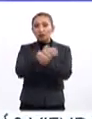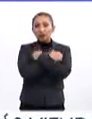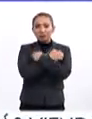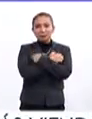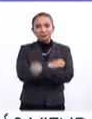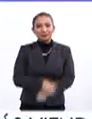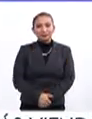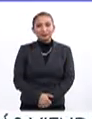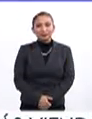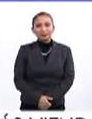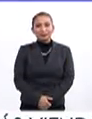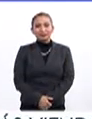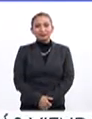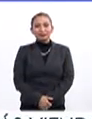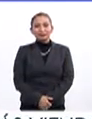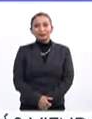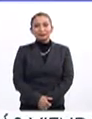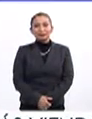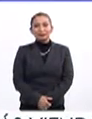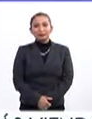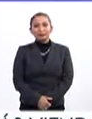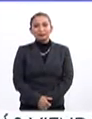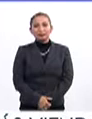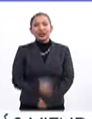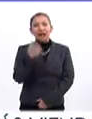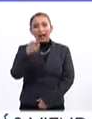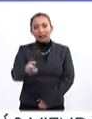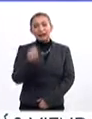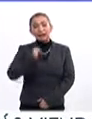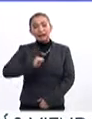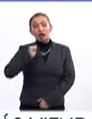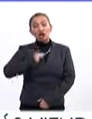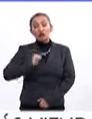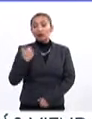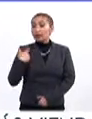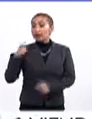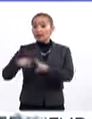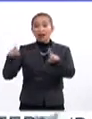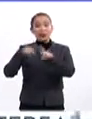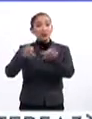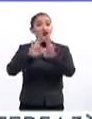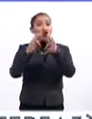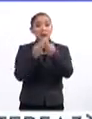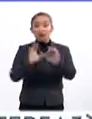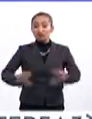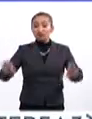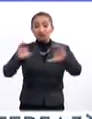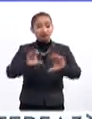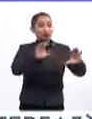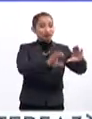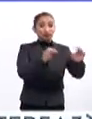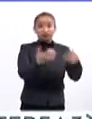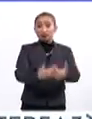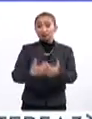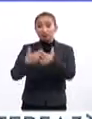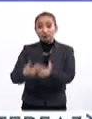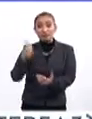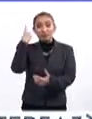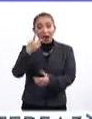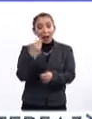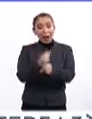educativa. Este es el siglo de los medios y para hacer